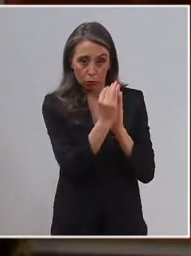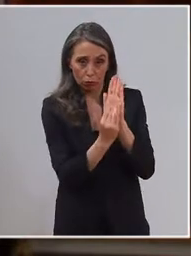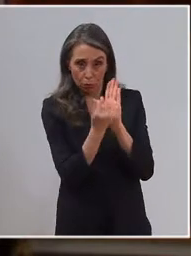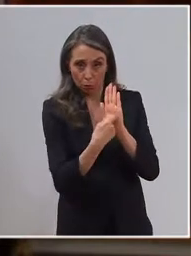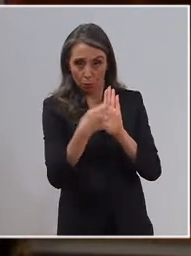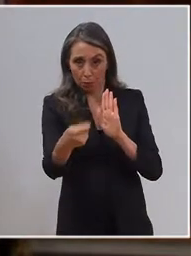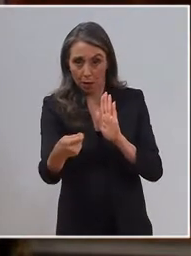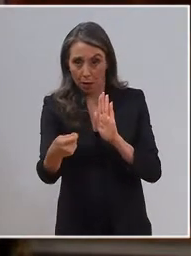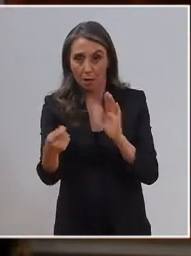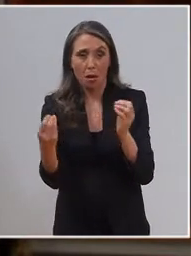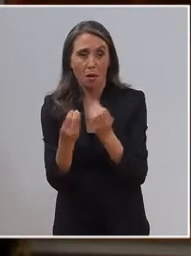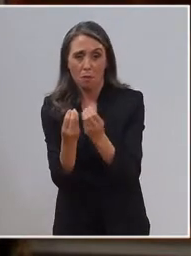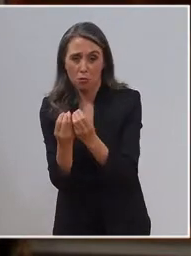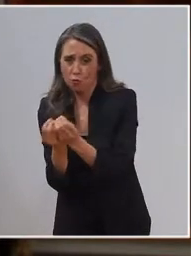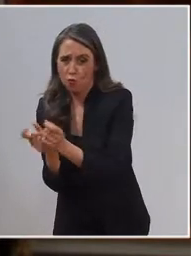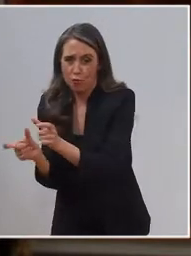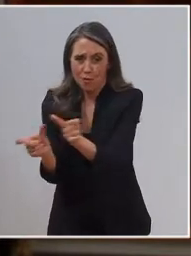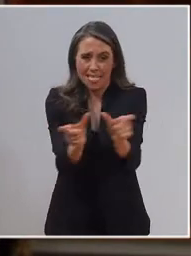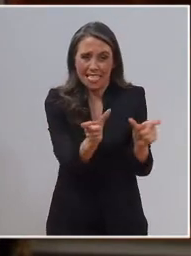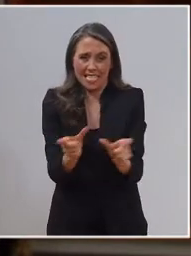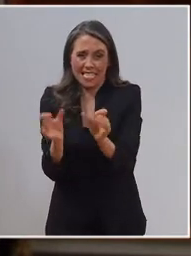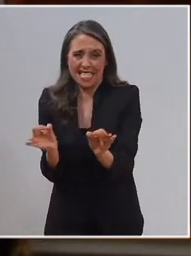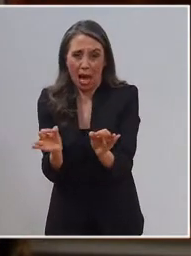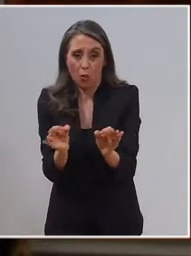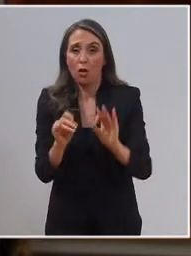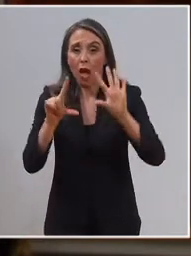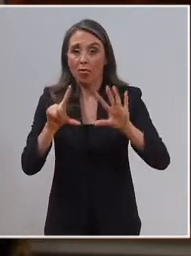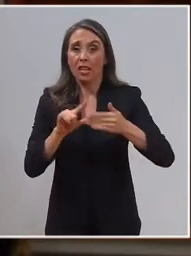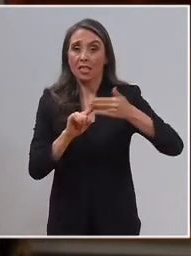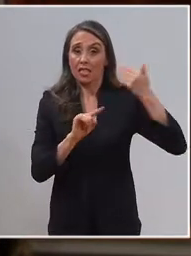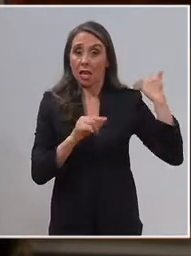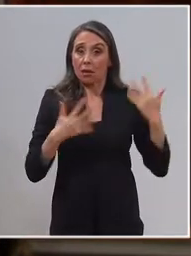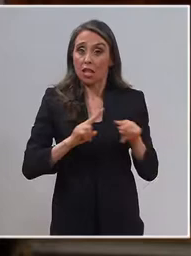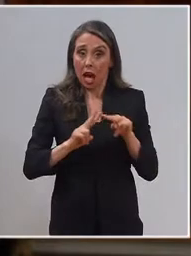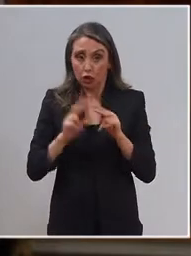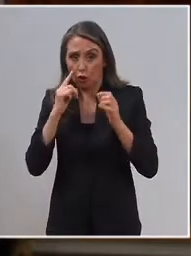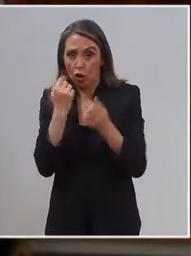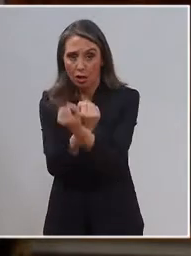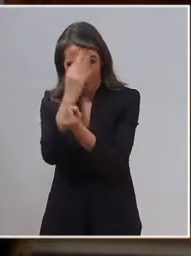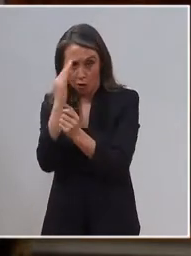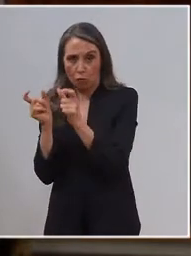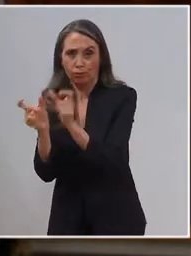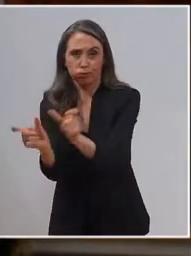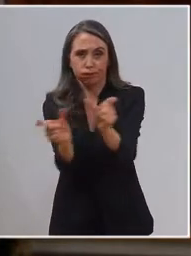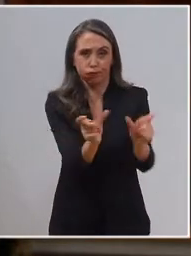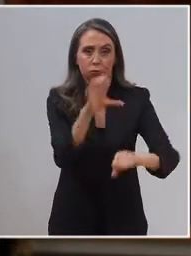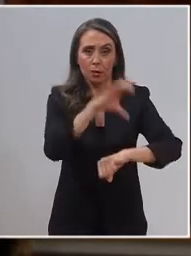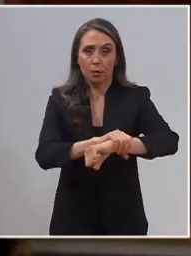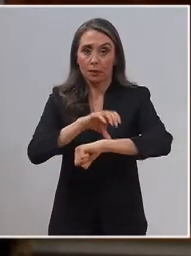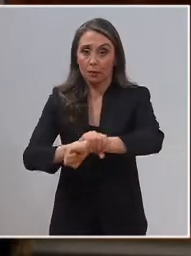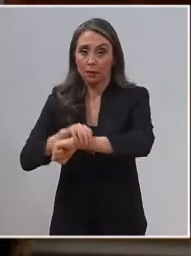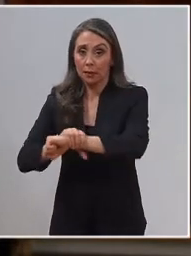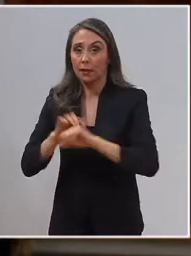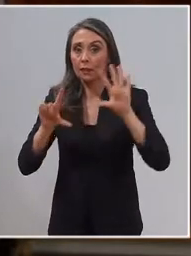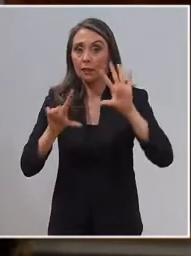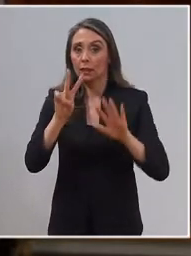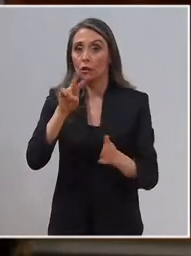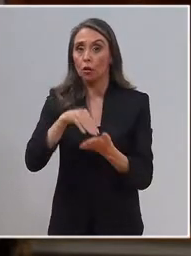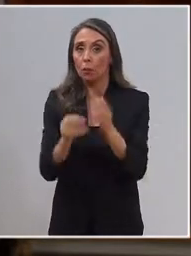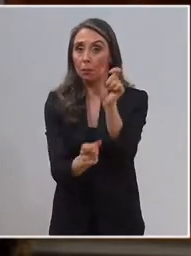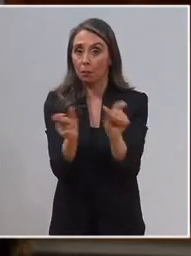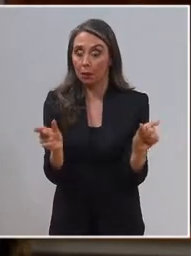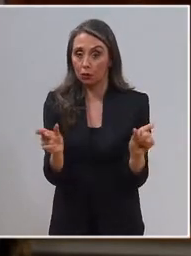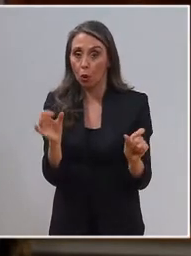a las rondas masivas de seguridad. Las 17 que ya hemos realizado han permitido detener a 72.000 personas